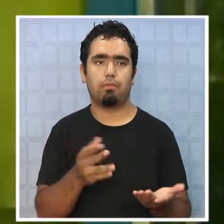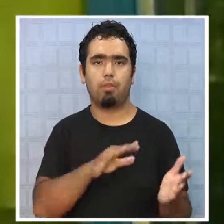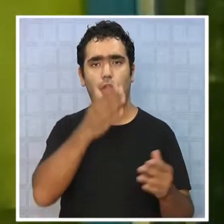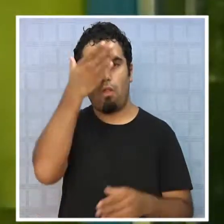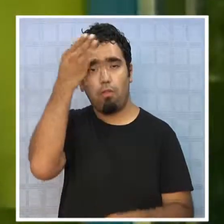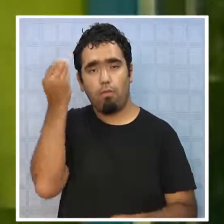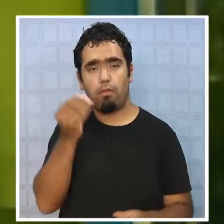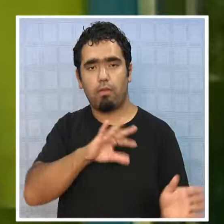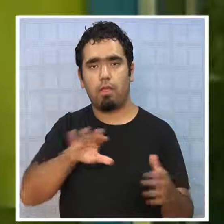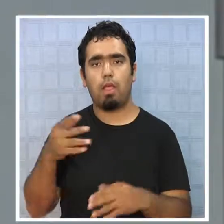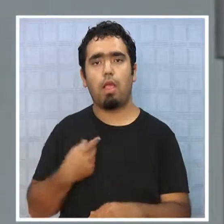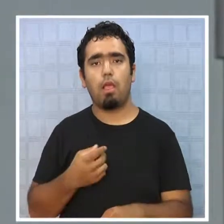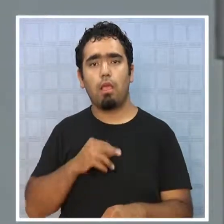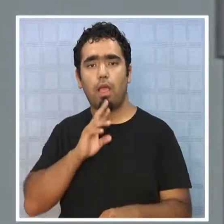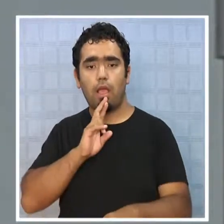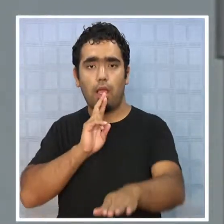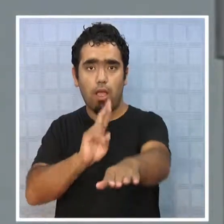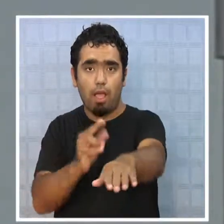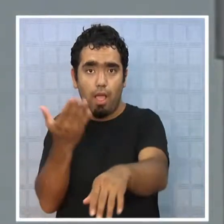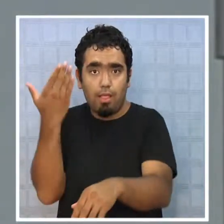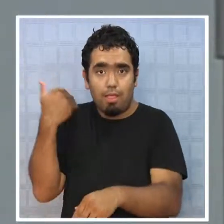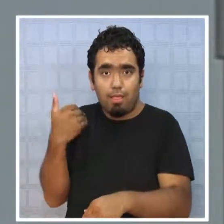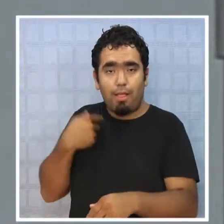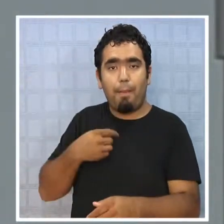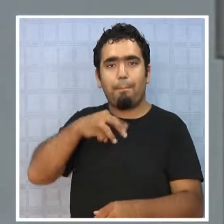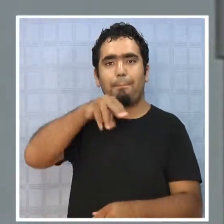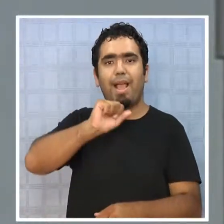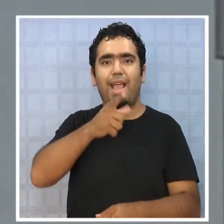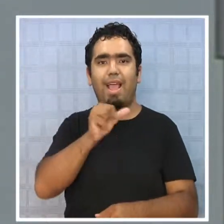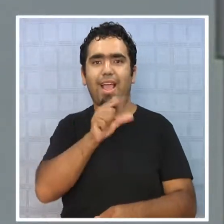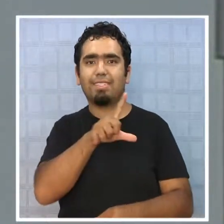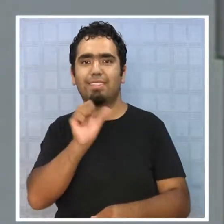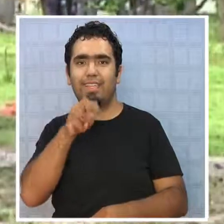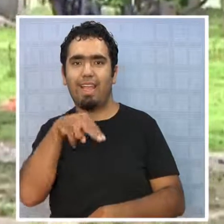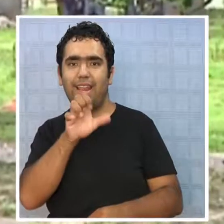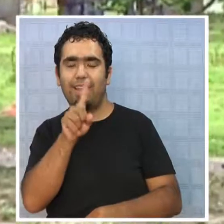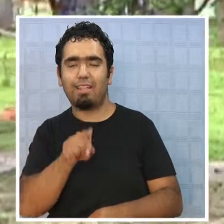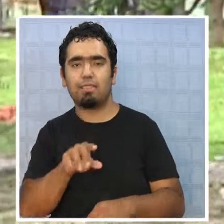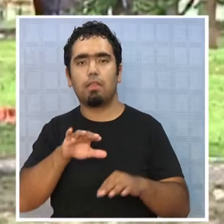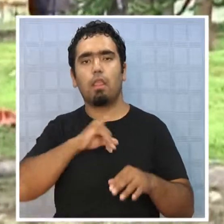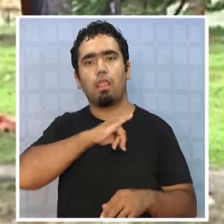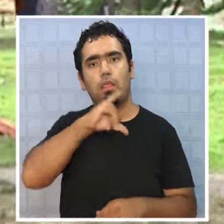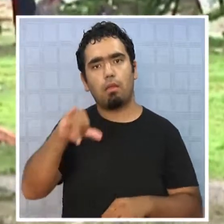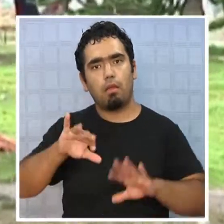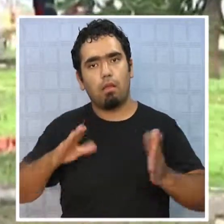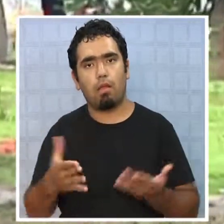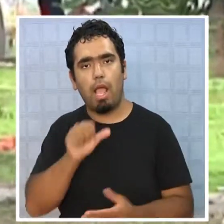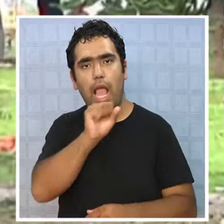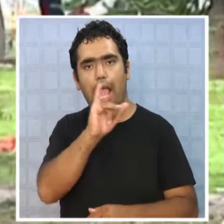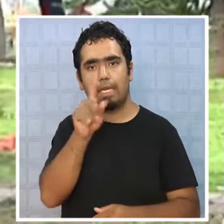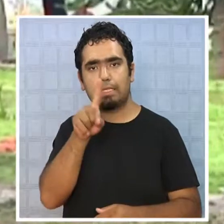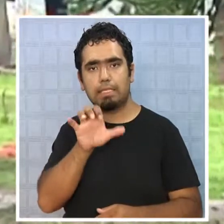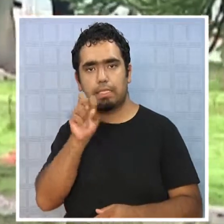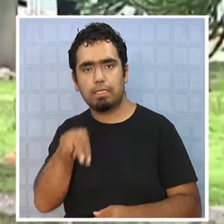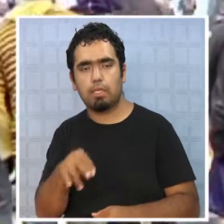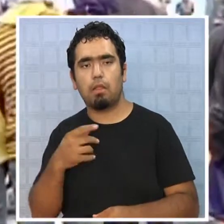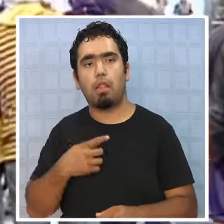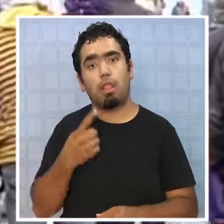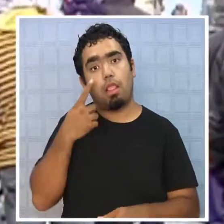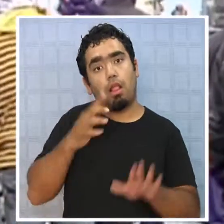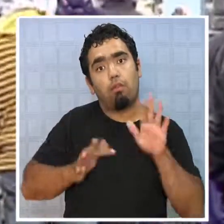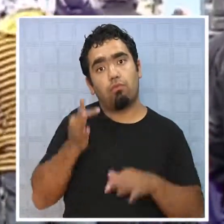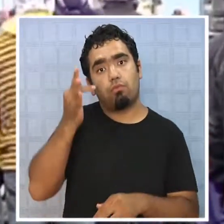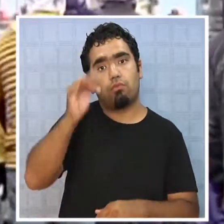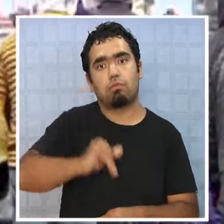fue Magallanes, hoy es Aysen. Mañana quizás sea Calama o Arica. Desde este punto de vista, Chile está afectado de un